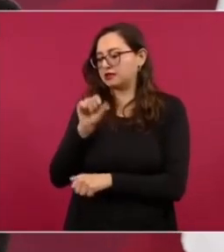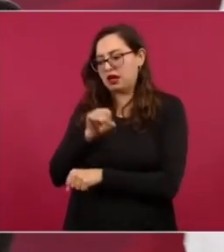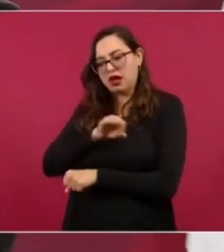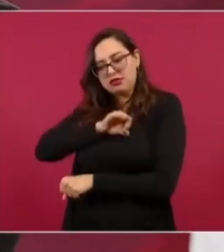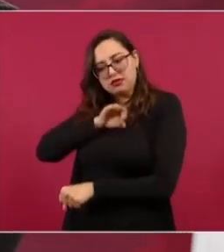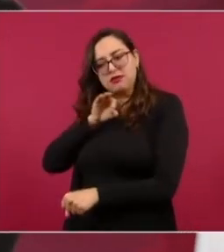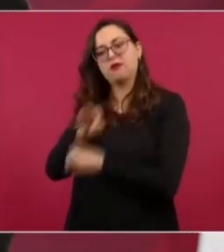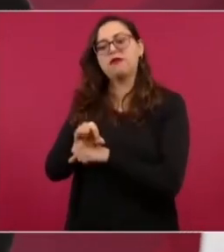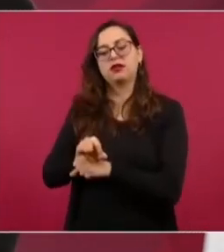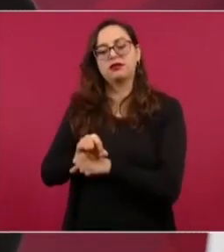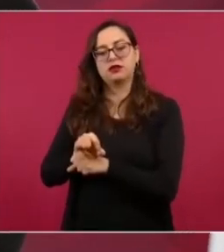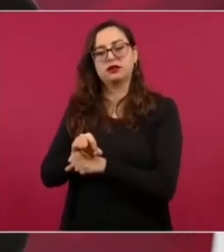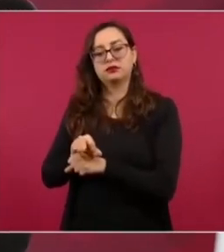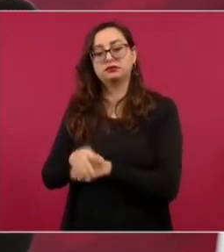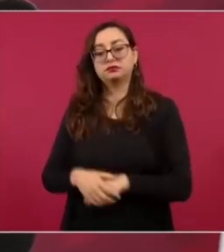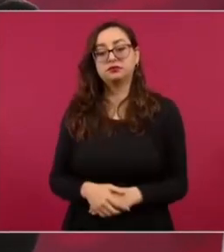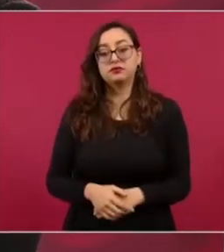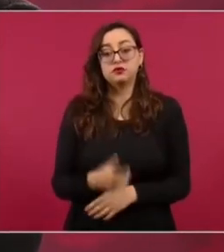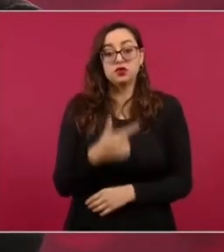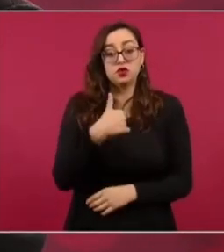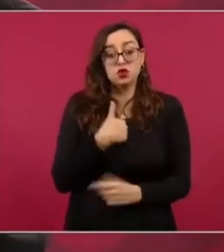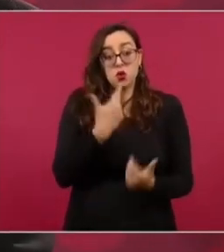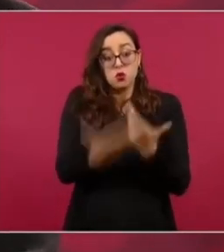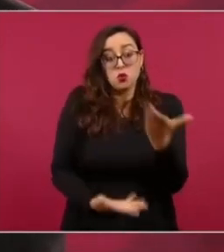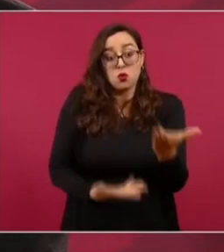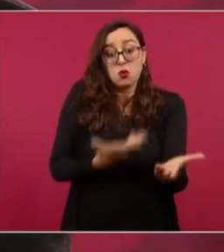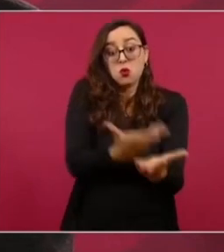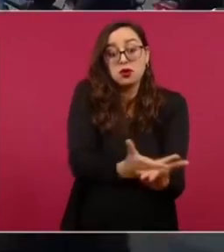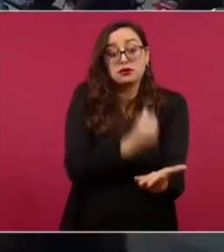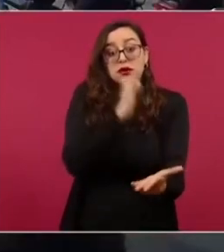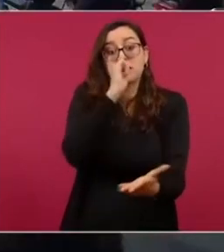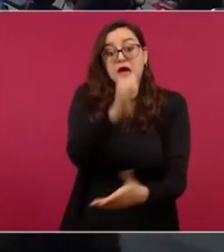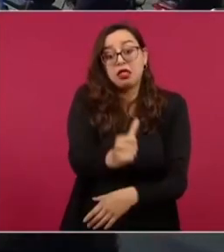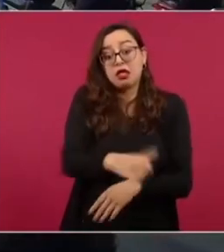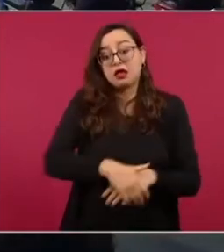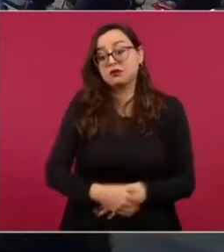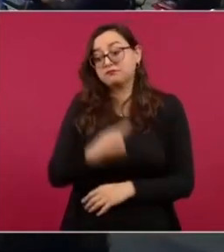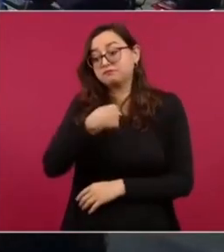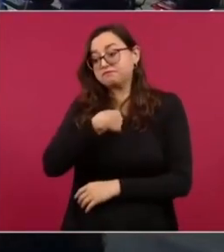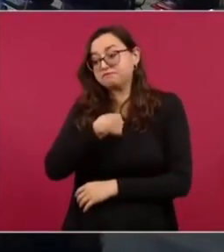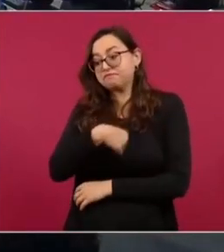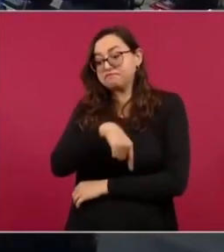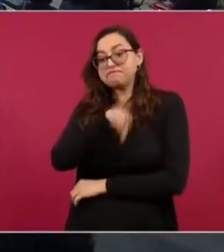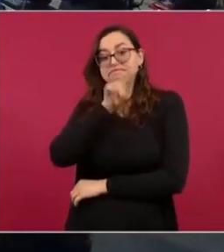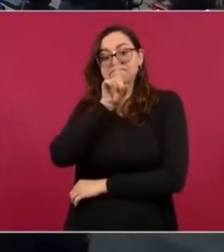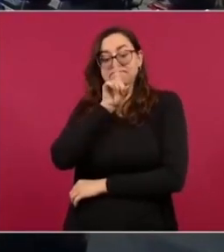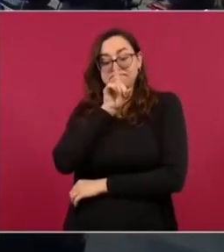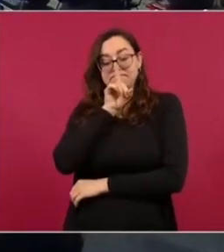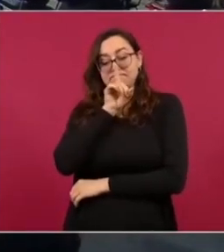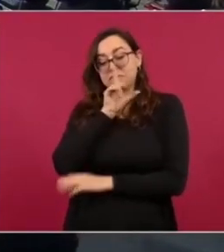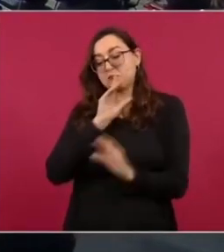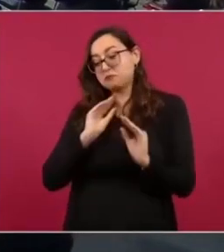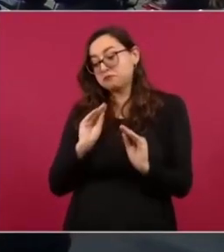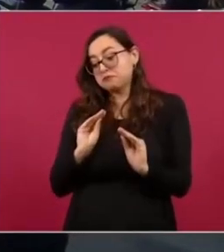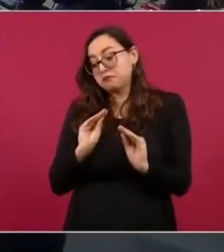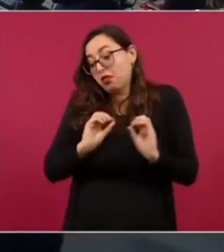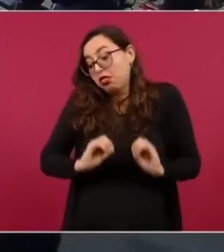si yo me quedo callado y no actúo pues voy a